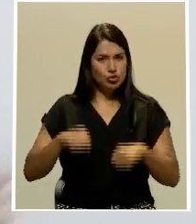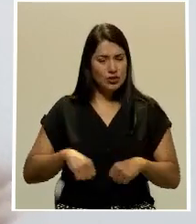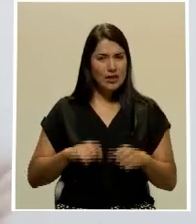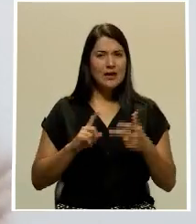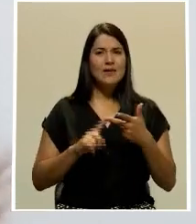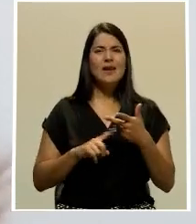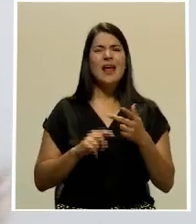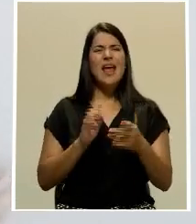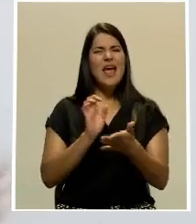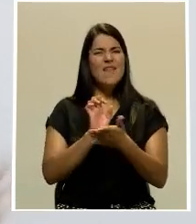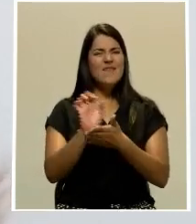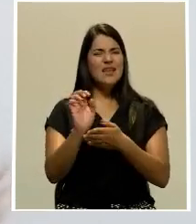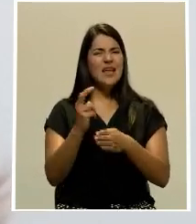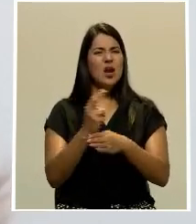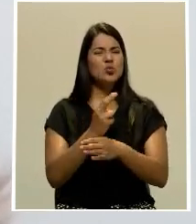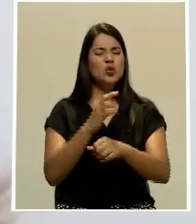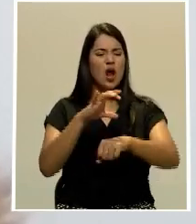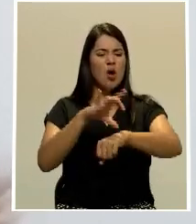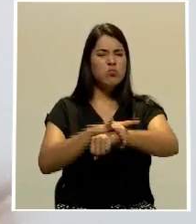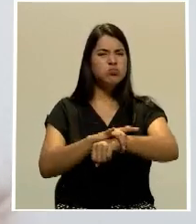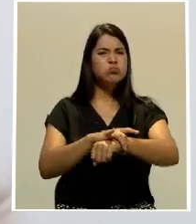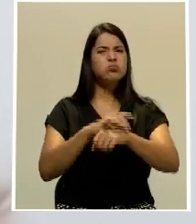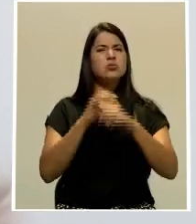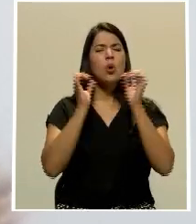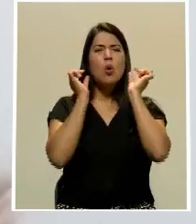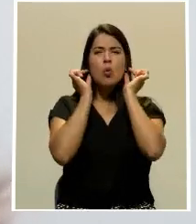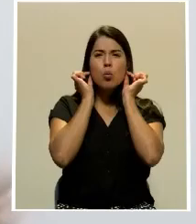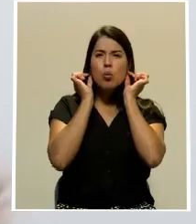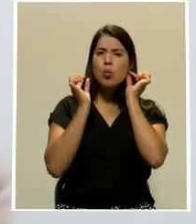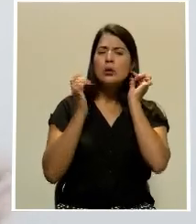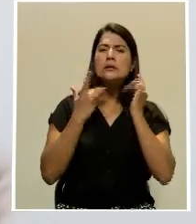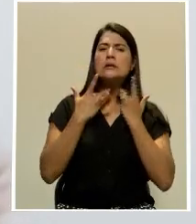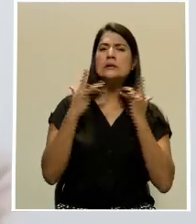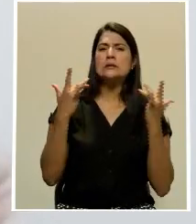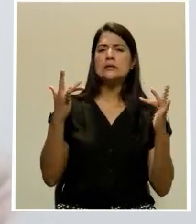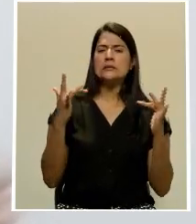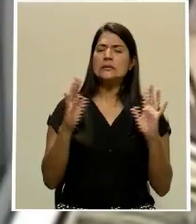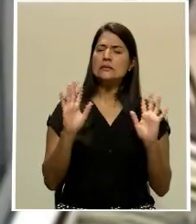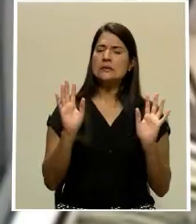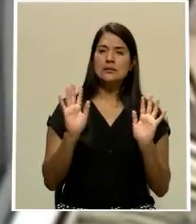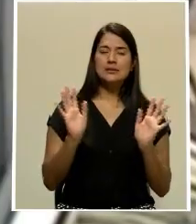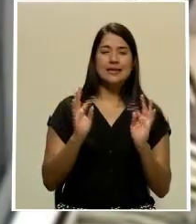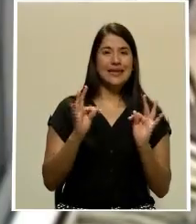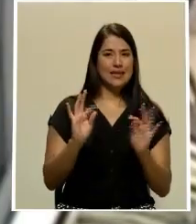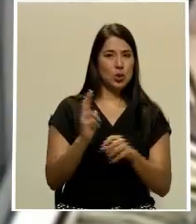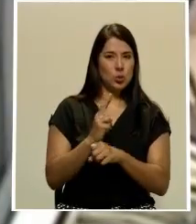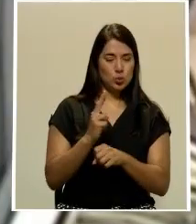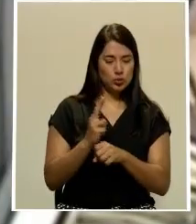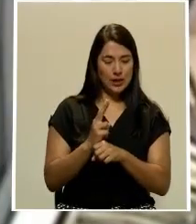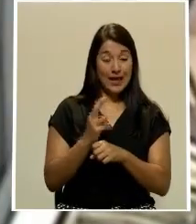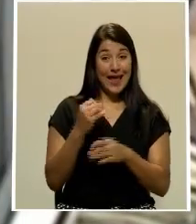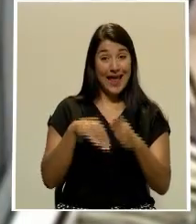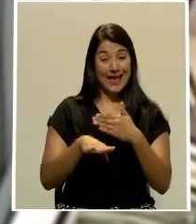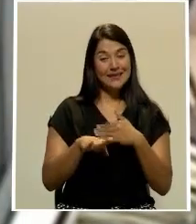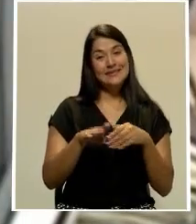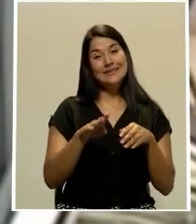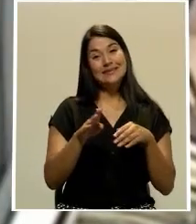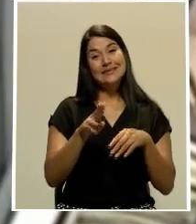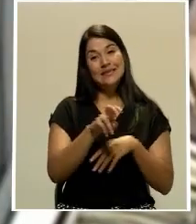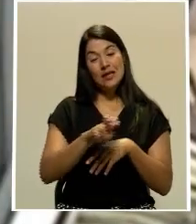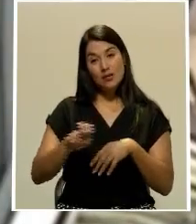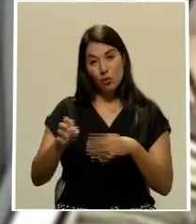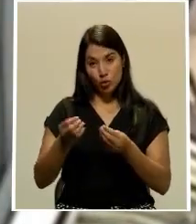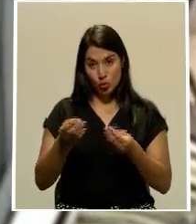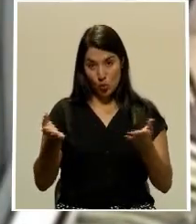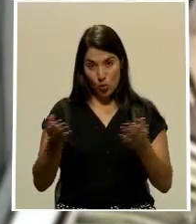portar joyas o alhajas cuando se transporten en unidades de servicio público. De acuerdo con los agentes judiciales, estos